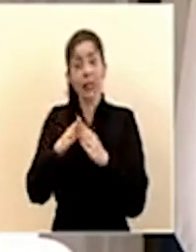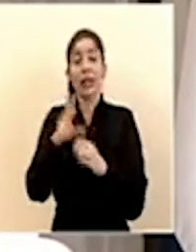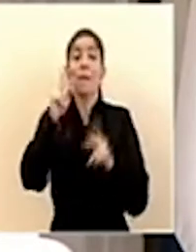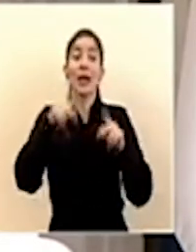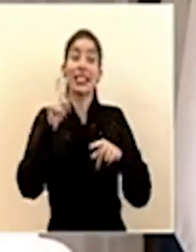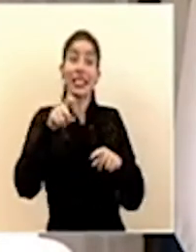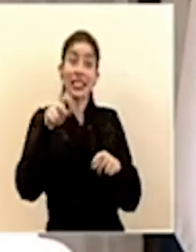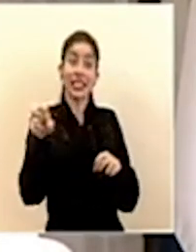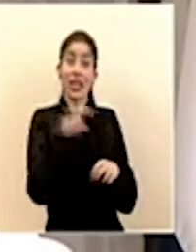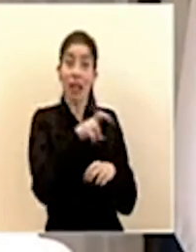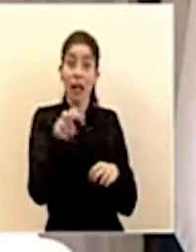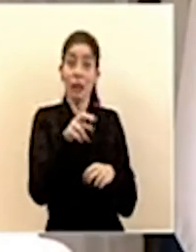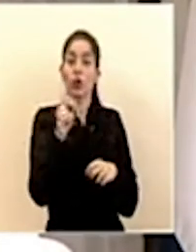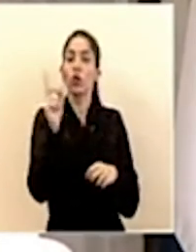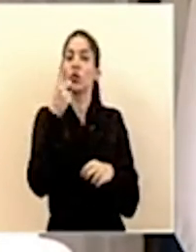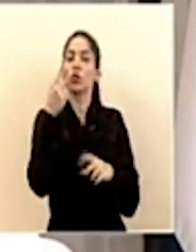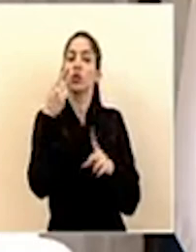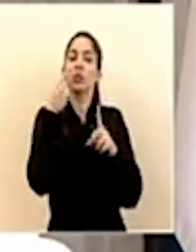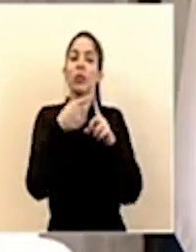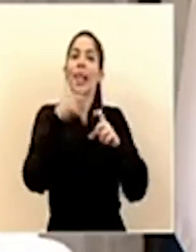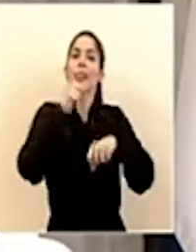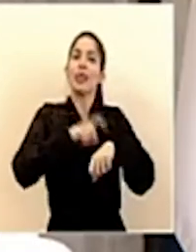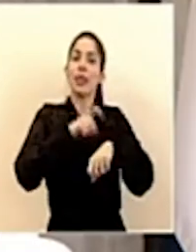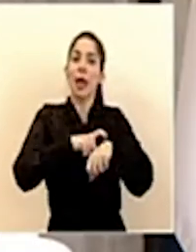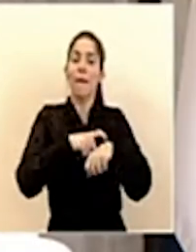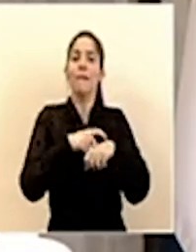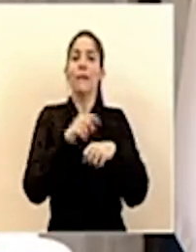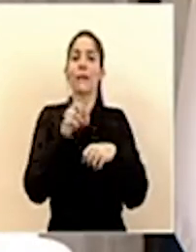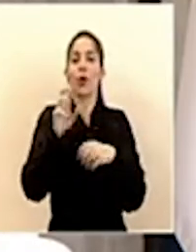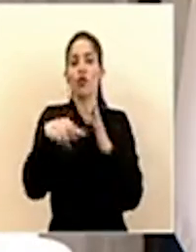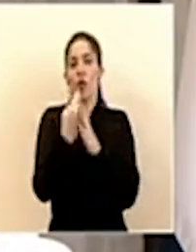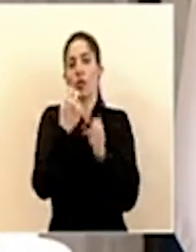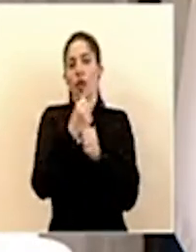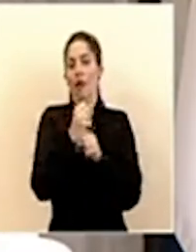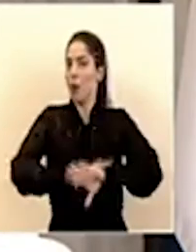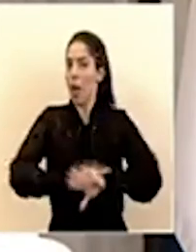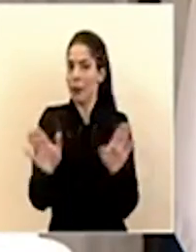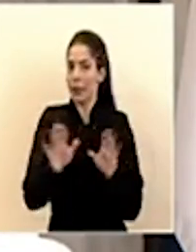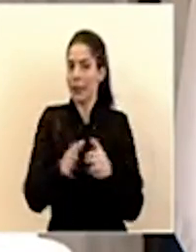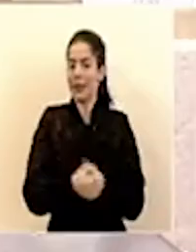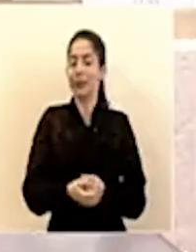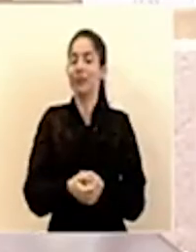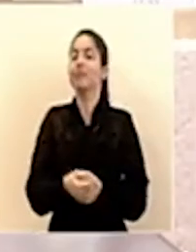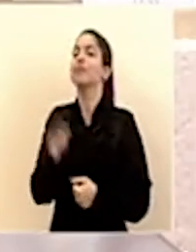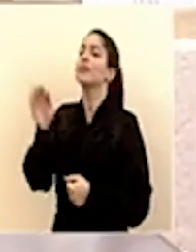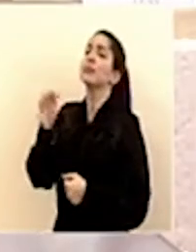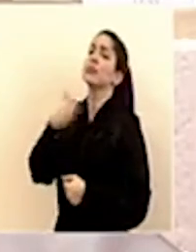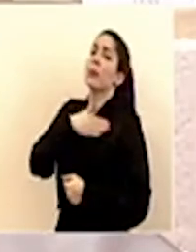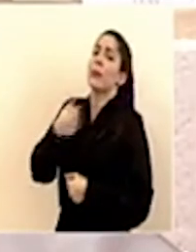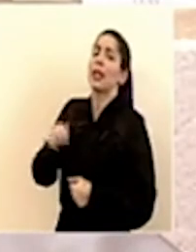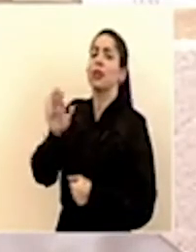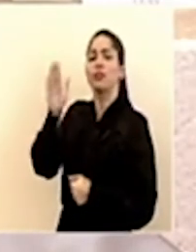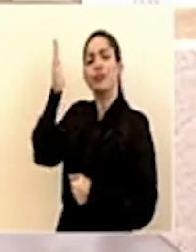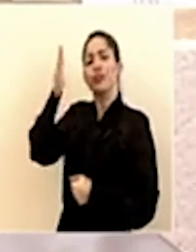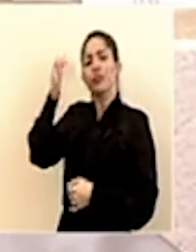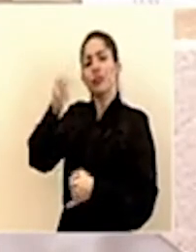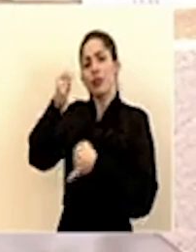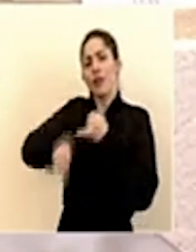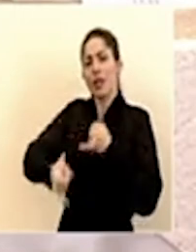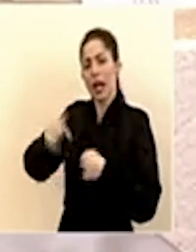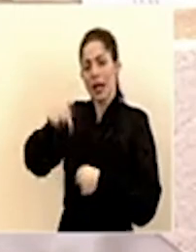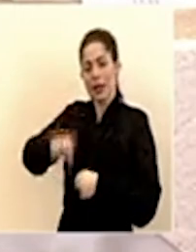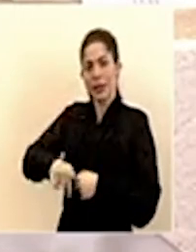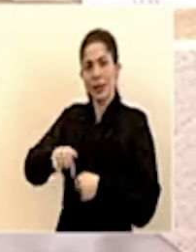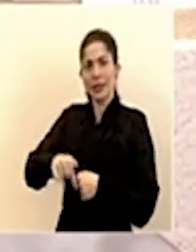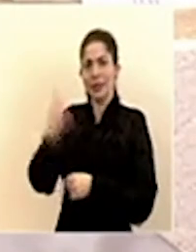movilizarse lo hagan en el tiempo justo y necesario para el cambio de sus roles de trabajo señor presidente su mensaje final en este